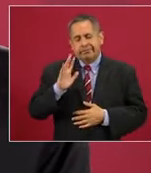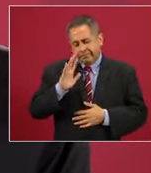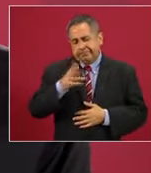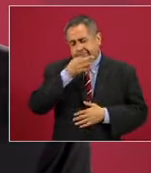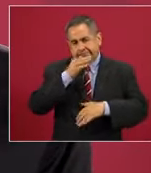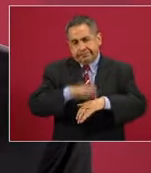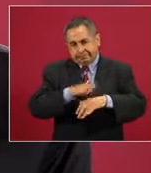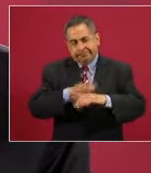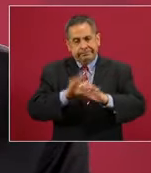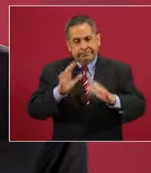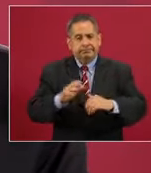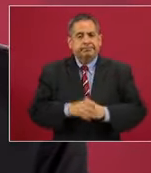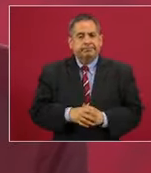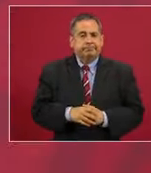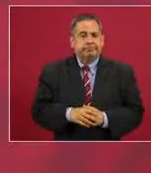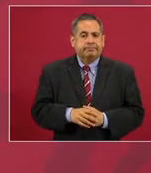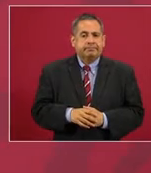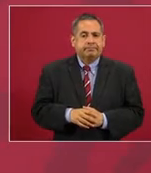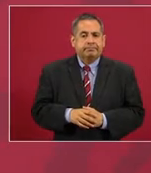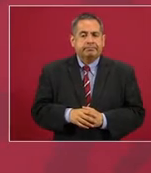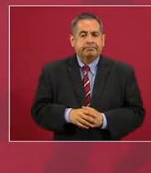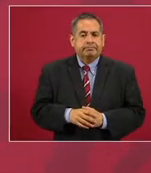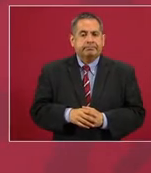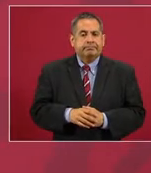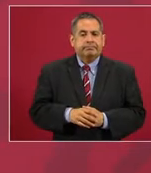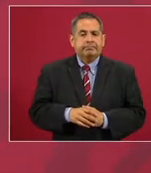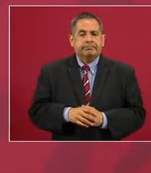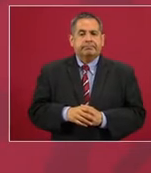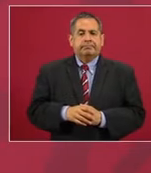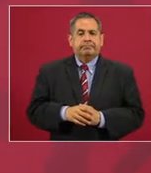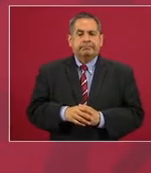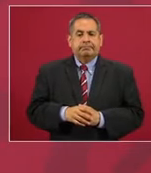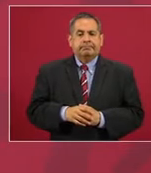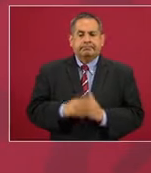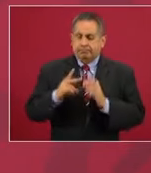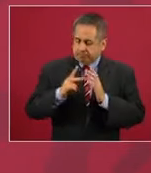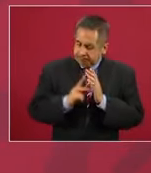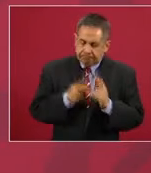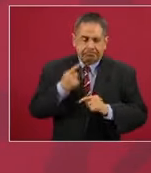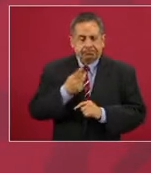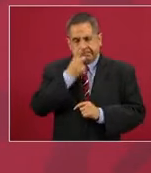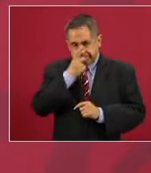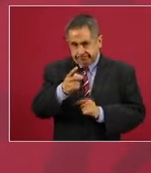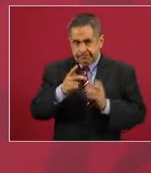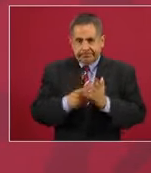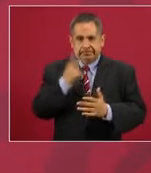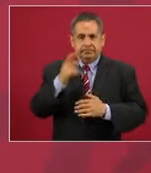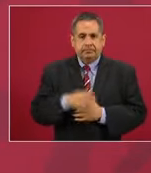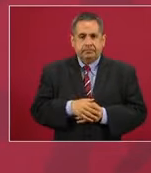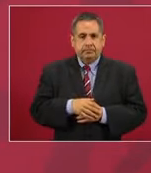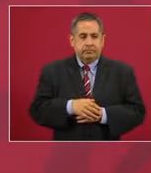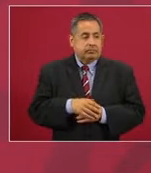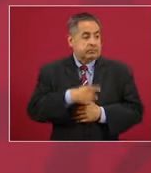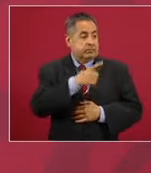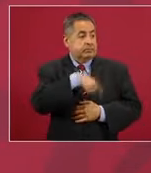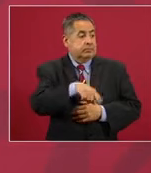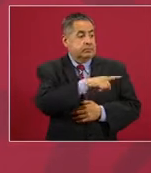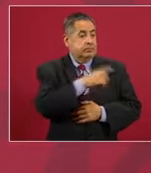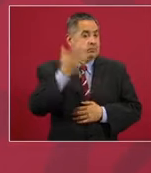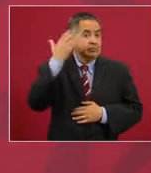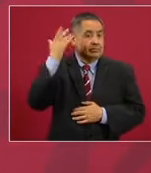lo reitero, no pagaban impuestos,